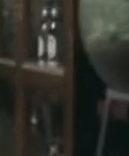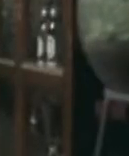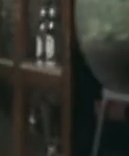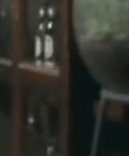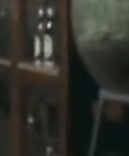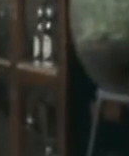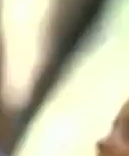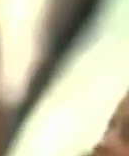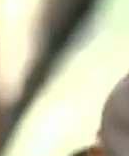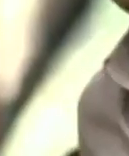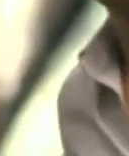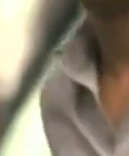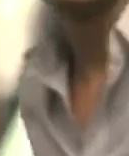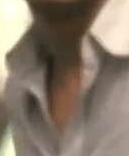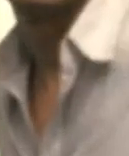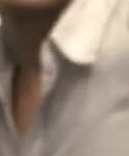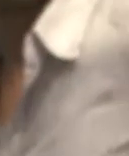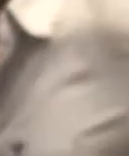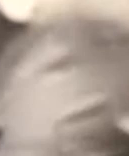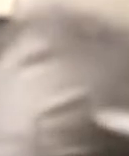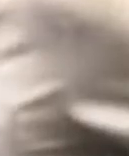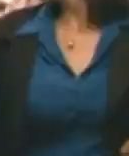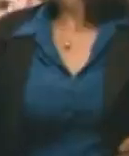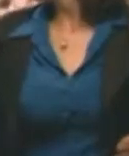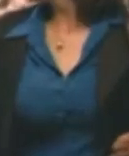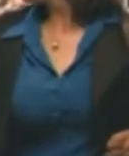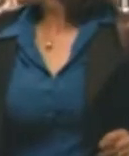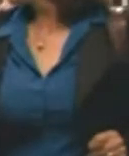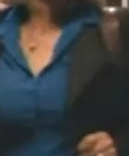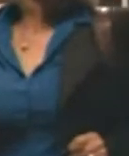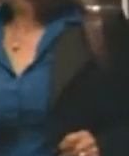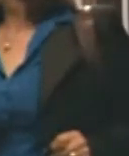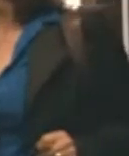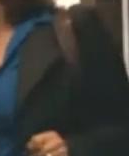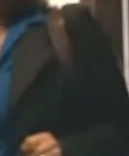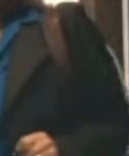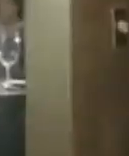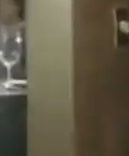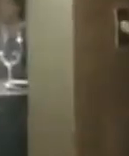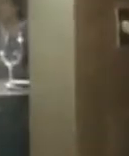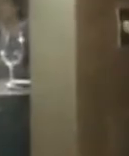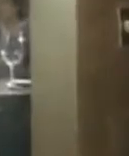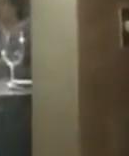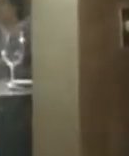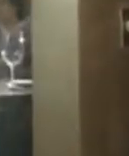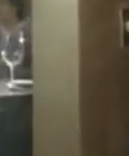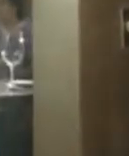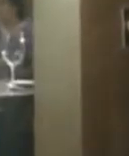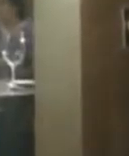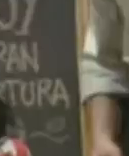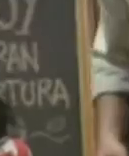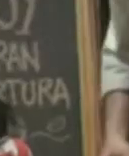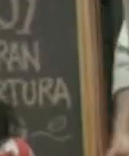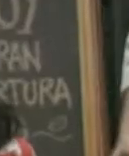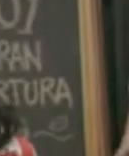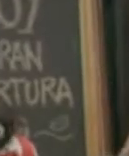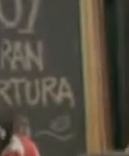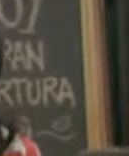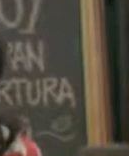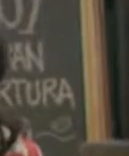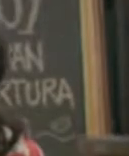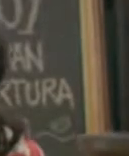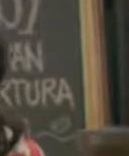De lo que sí estamos seguros es que cuando crees ocurren cosas grandiosas, porque creer es la fuerza más